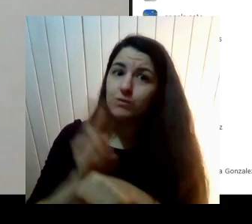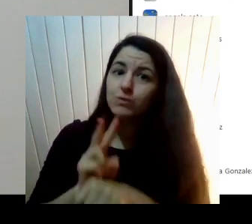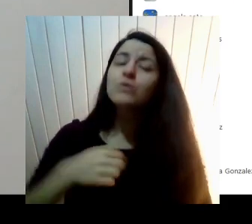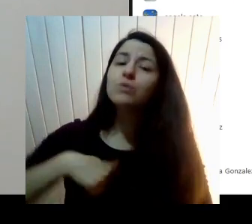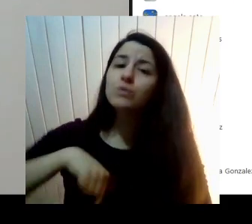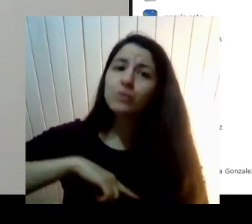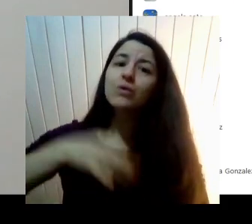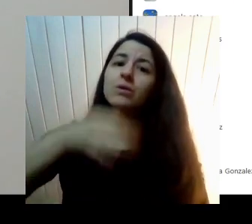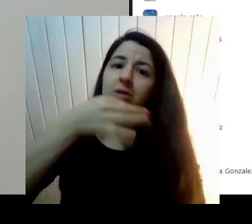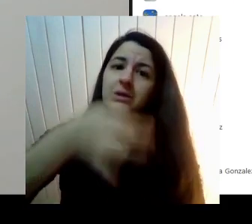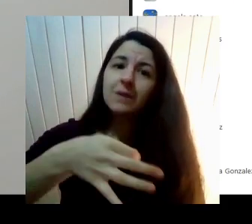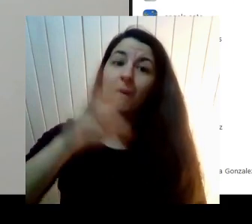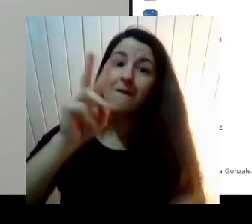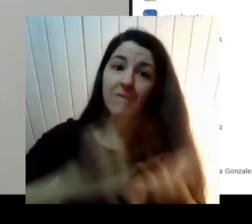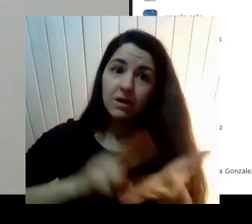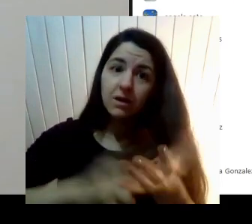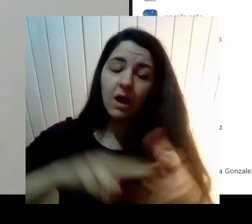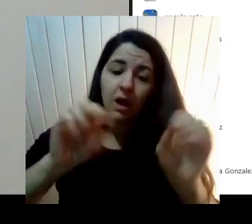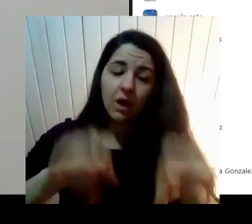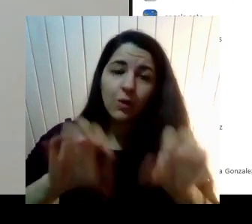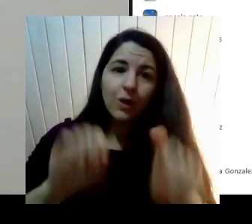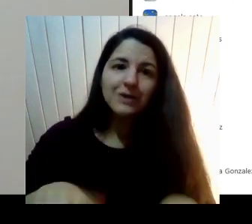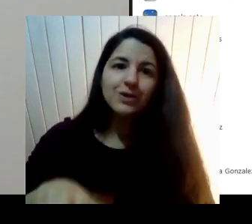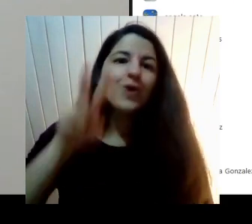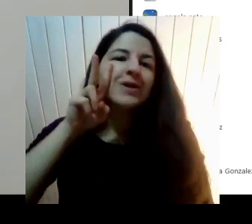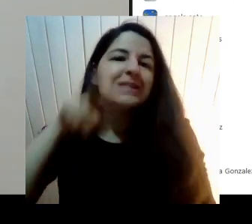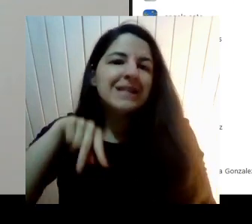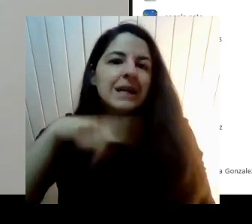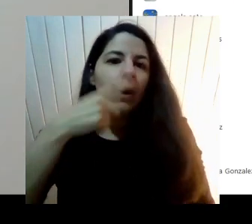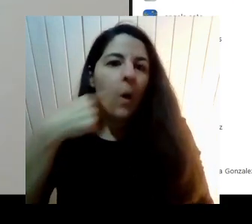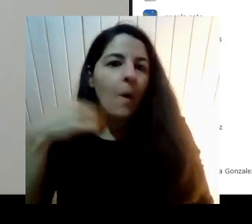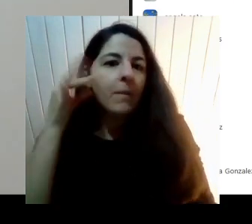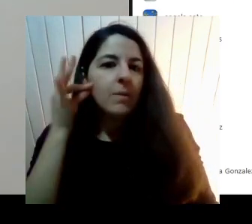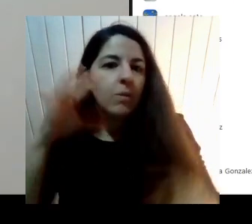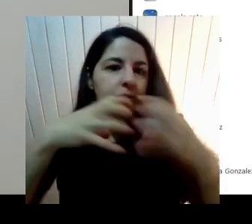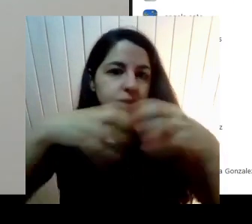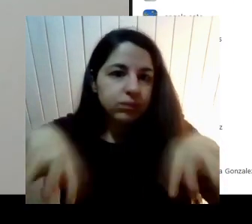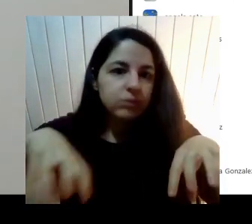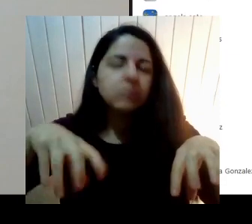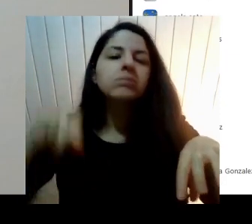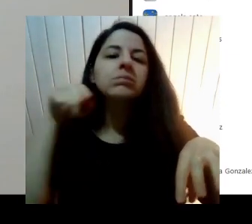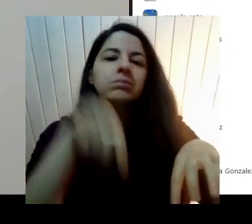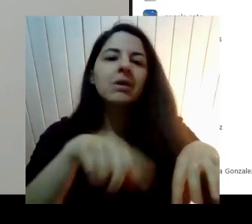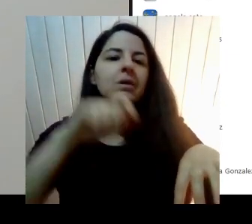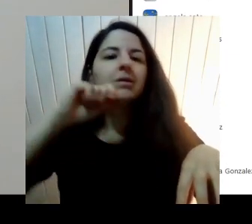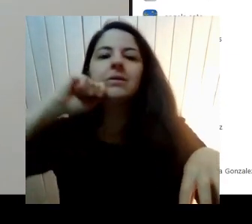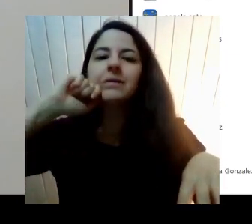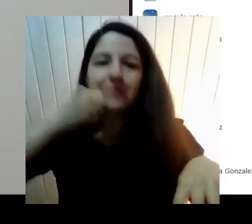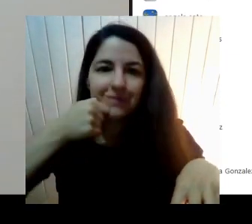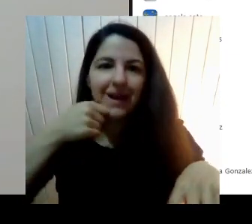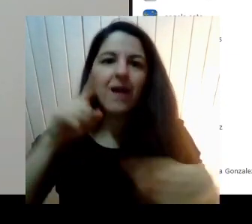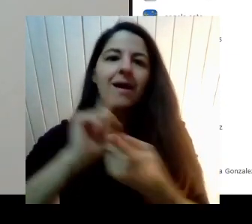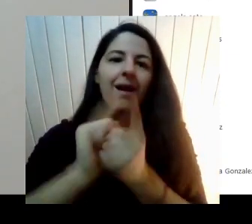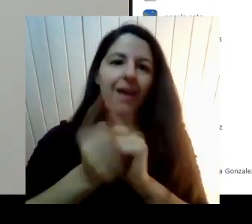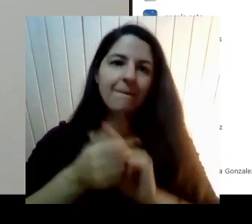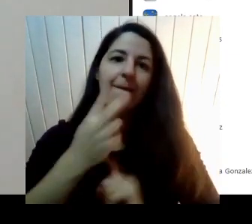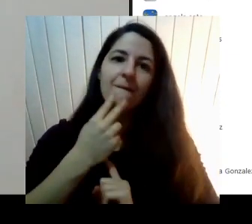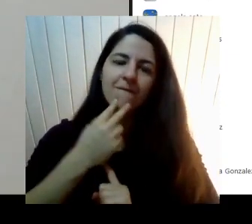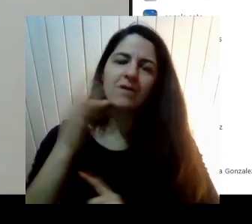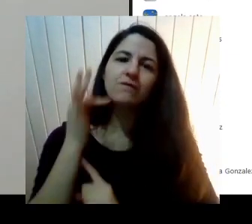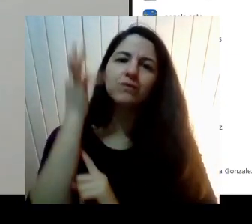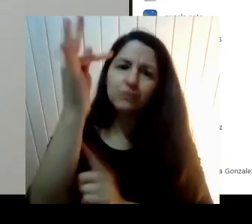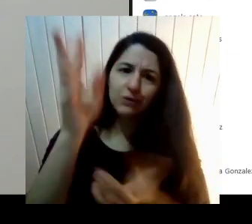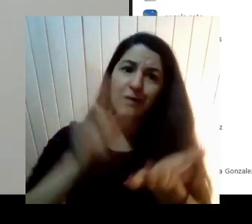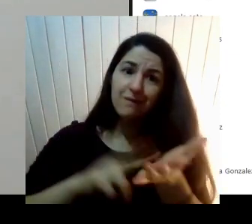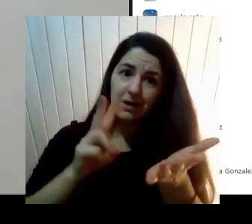Precisamente Que modifica Esas condiciones estructurales De la vida Que tienen que ver No solo con las violencias Sino con La vida en general El